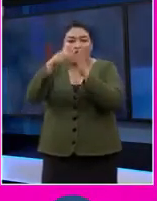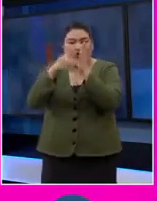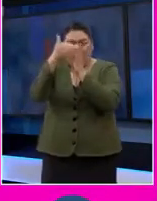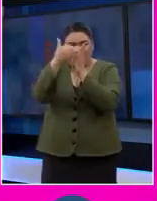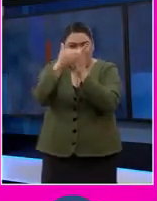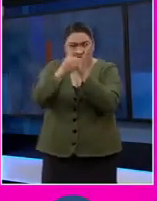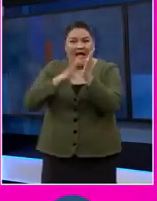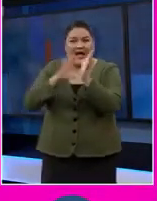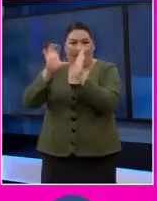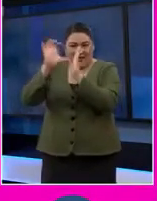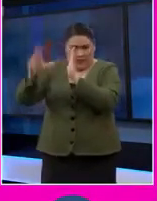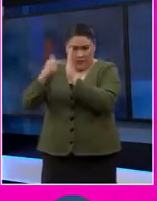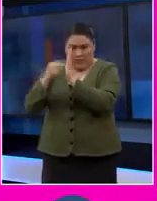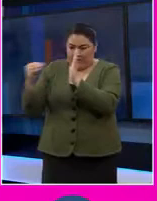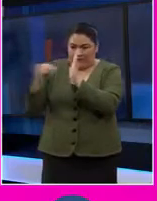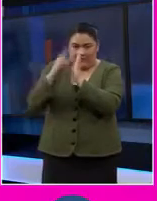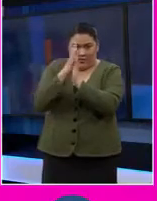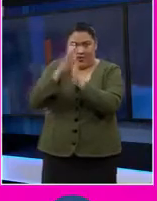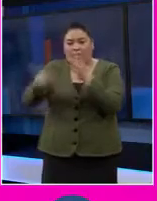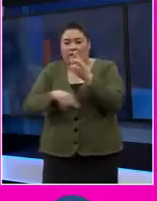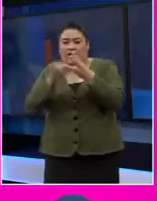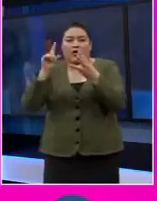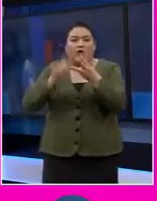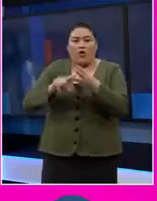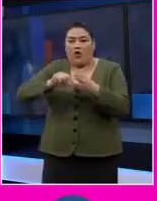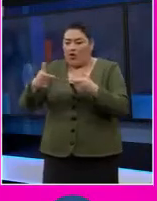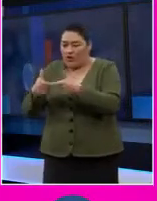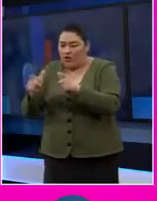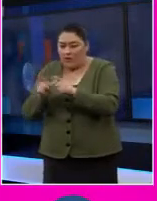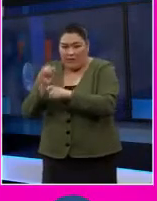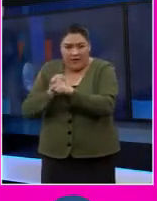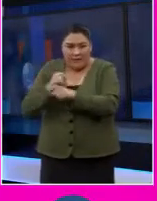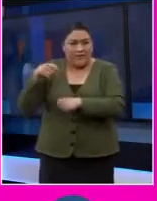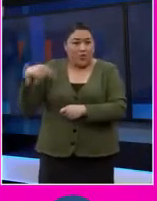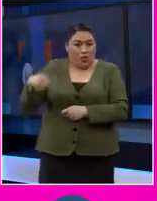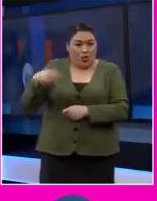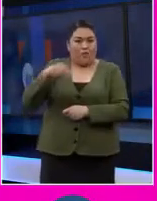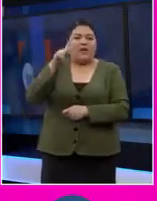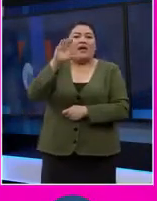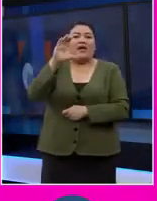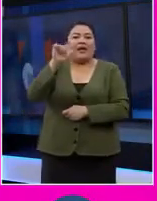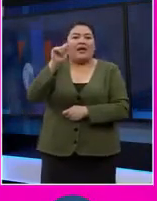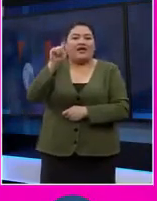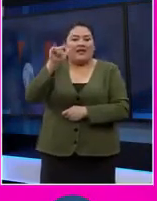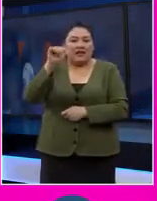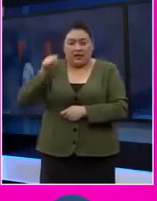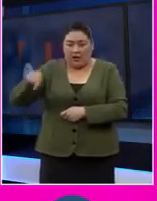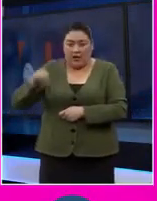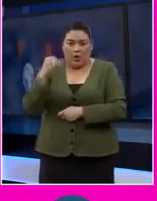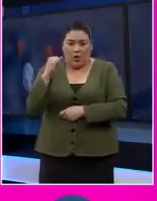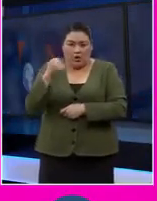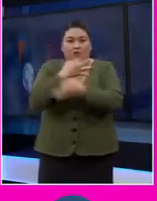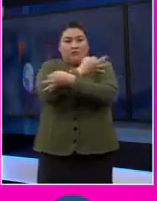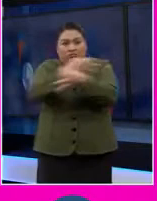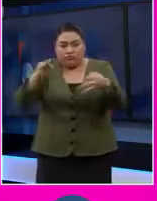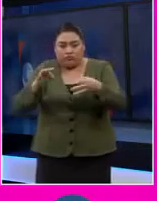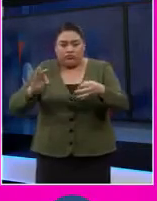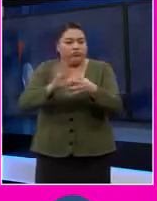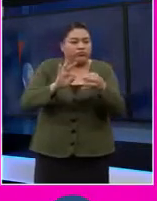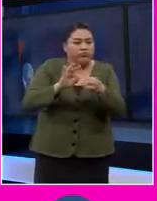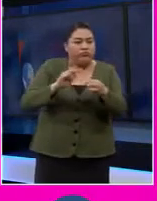de la convención, y un informe de la relatora especial Catalina Davendas, que salió en junio de este año, en donde aborda